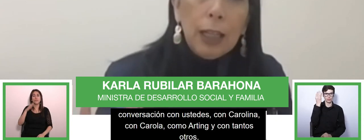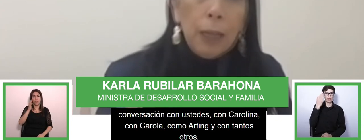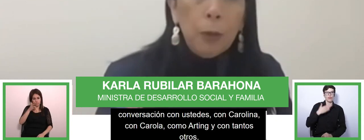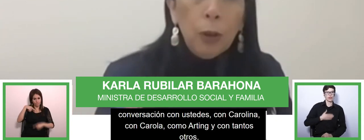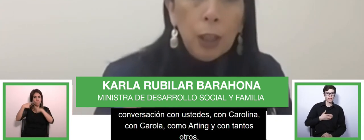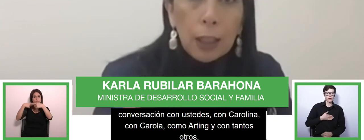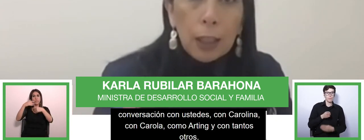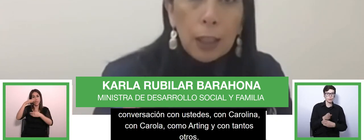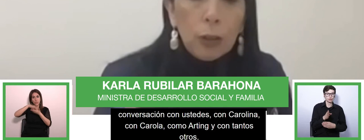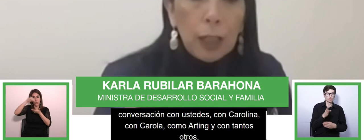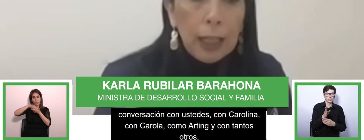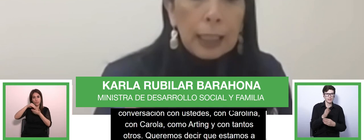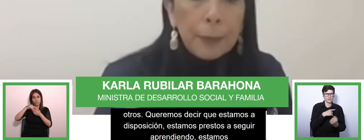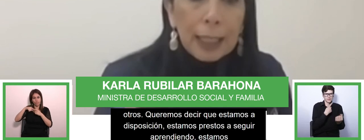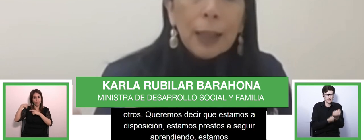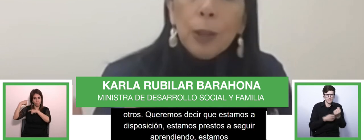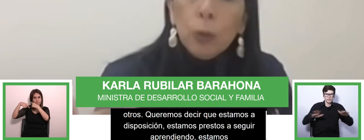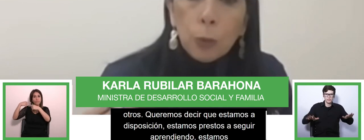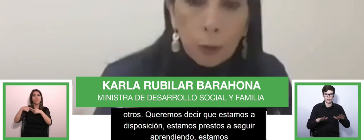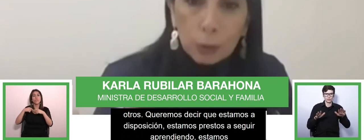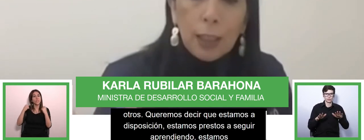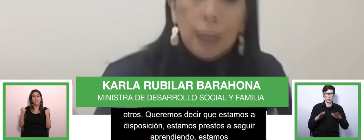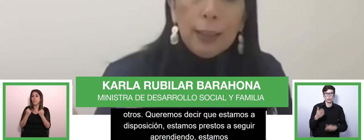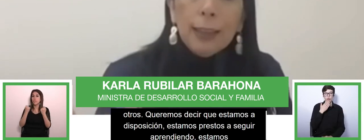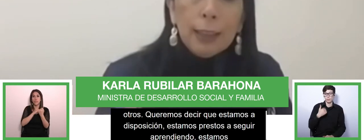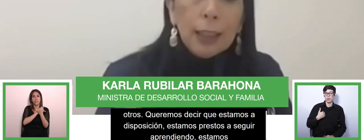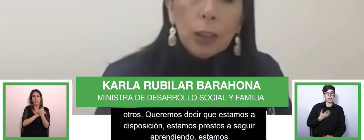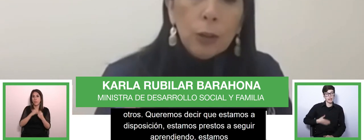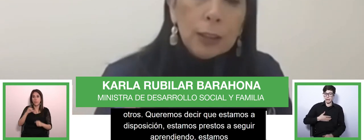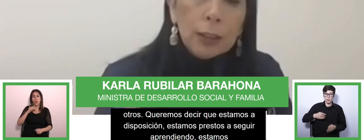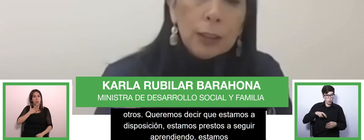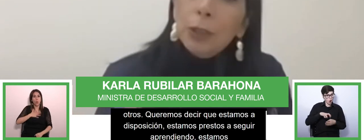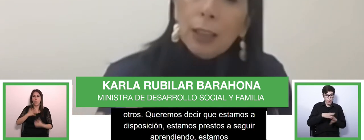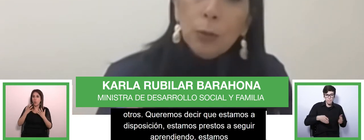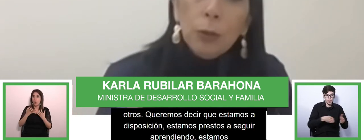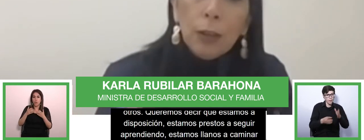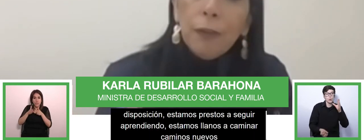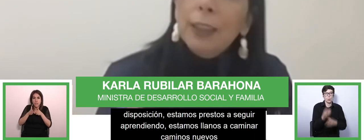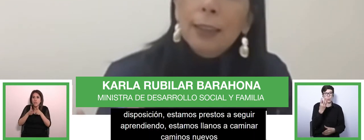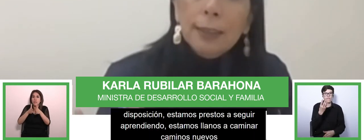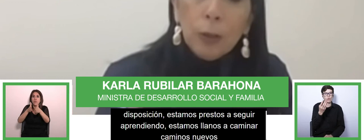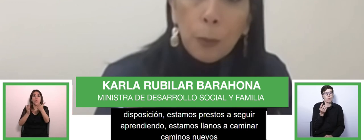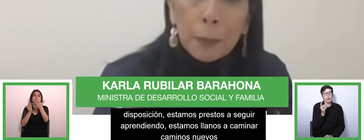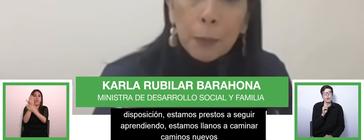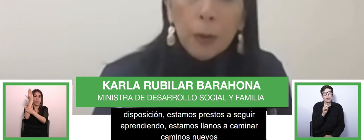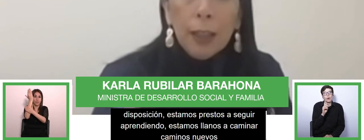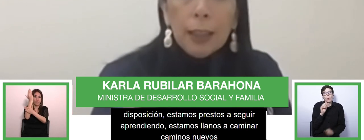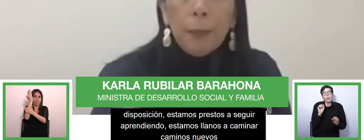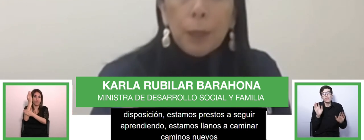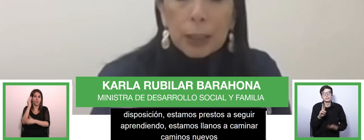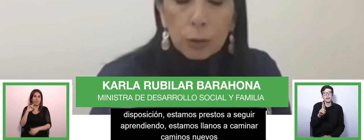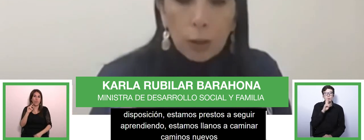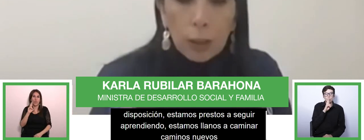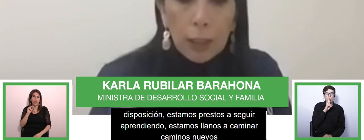reforzando estamos llanos a caminar caminos nuevos entendiendo que no necesariamente vamos a tener resultados diferentes haciendo lo mismo